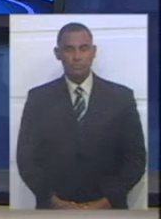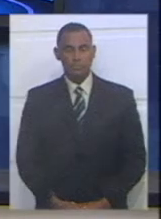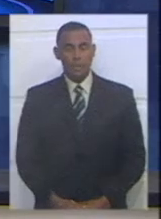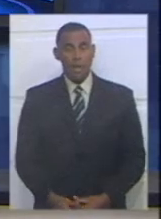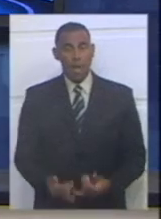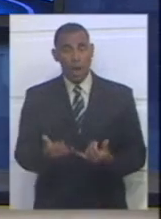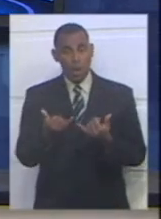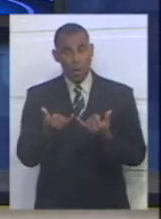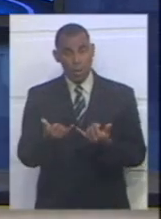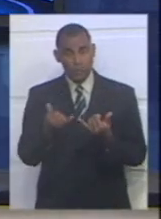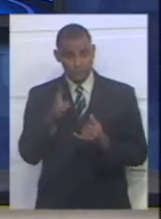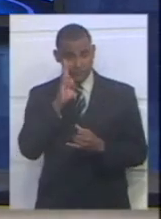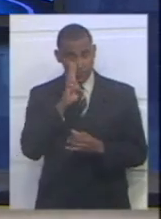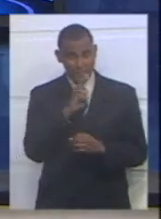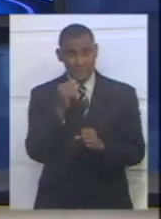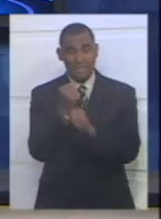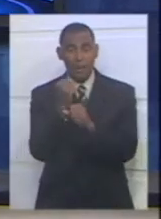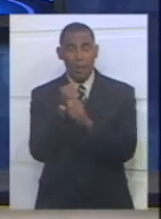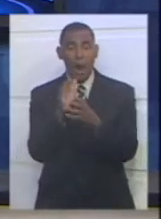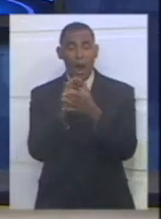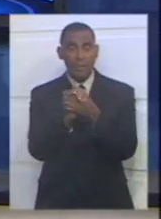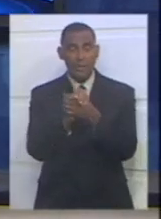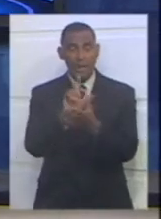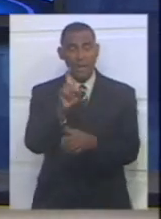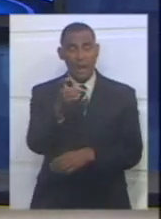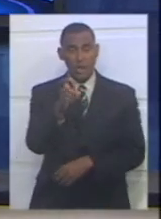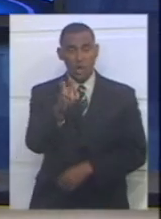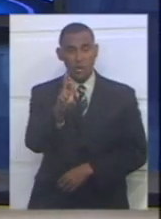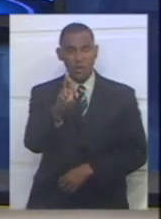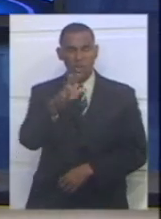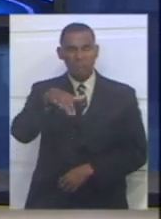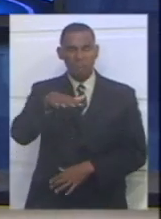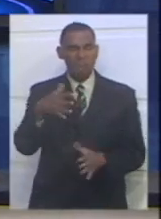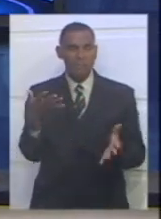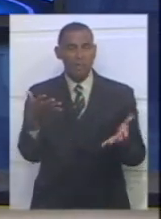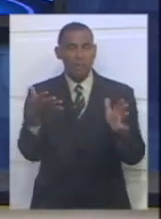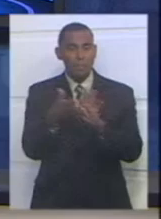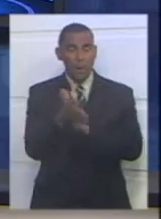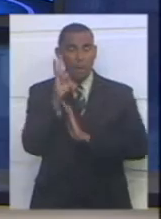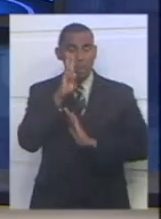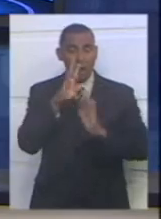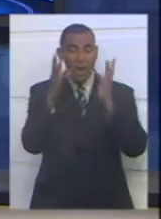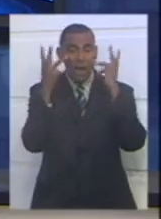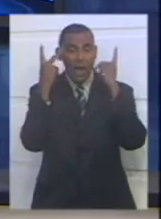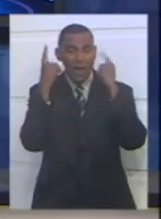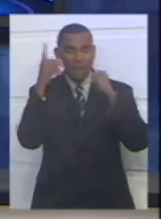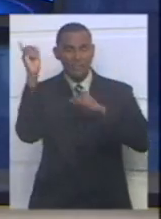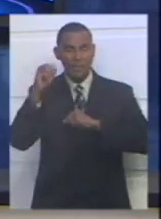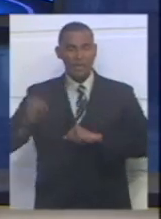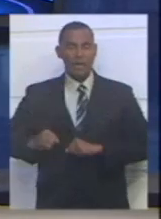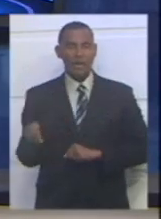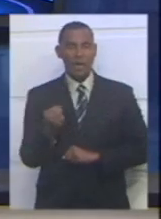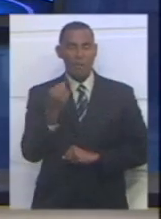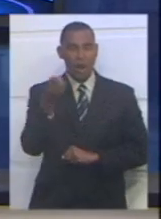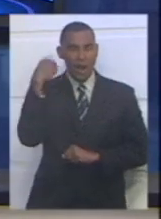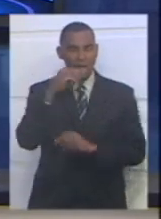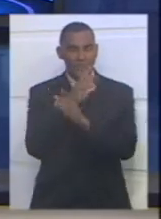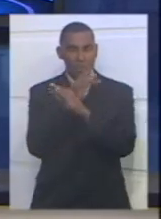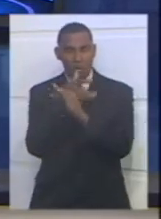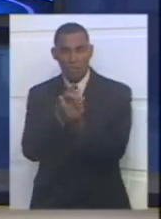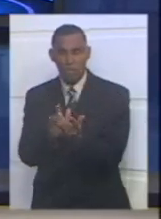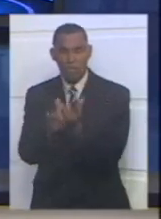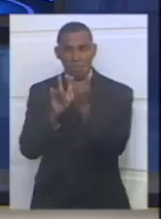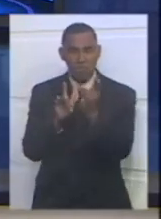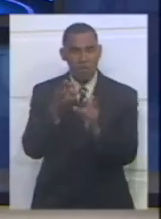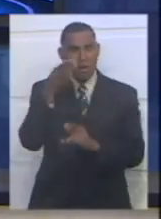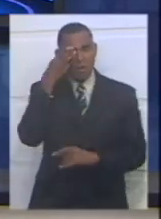Y vamos a ver ahora un trabajo de nuestro compañero Gerardo Robles sobre la actualidad de los Leones del Caracas tras la victoria en el Clásico frente a